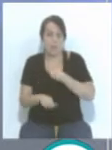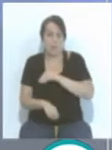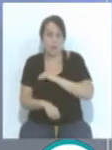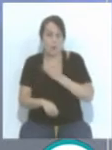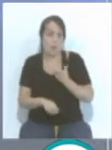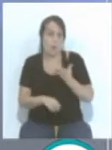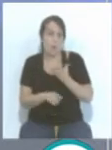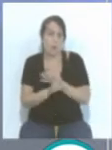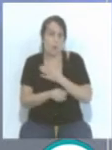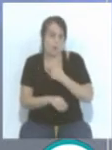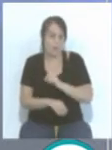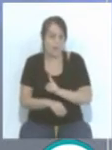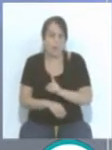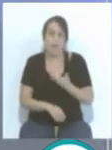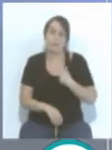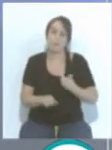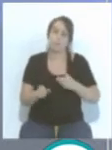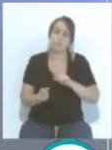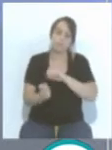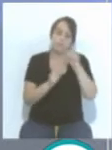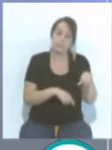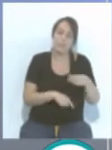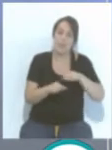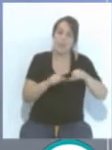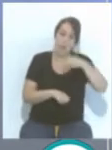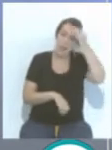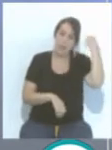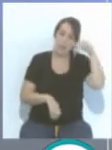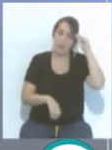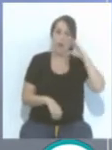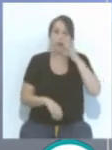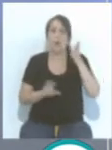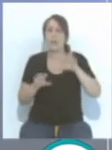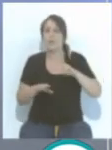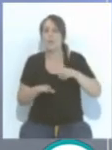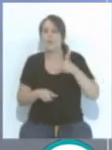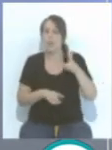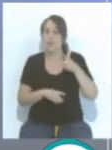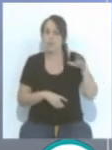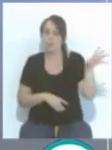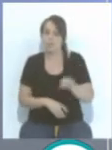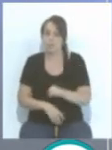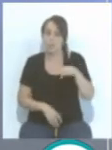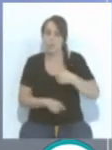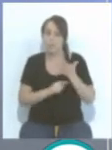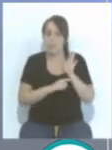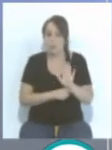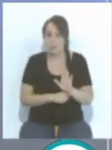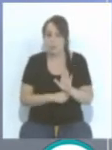lo llevaron a la Liga Árabe y ahora el Cádiz se hecho con sus derechos. Hoy era presentado